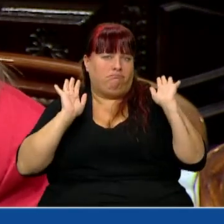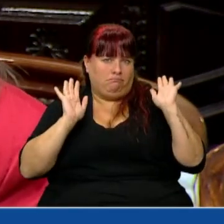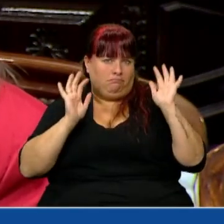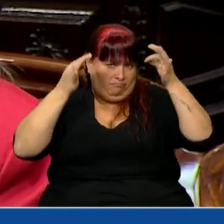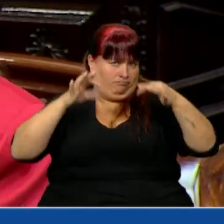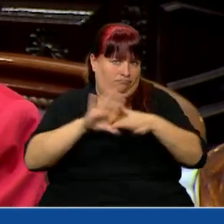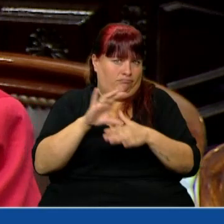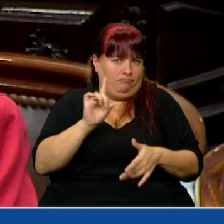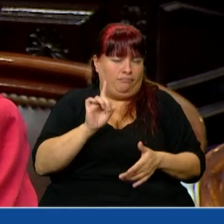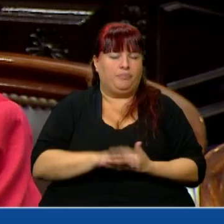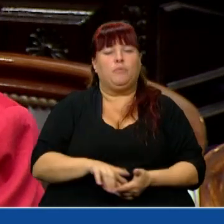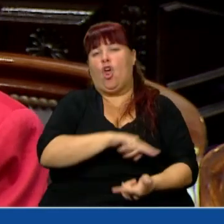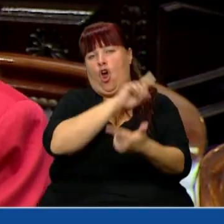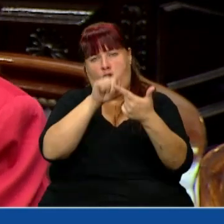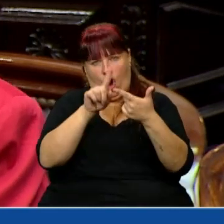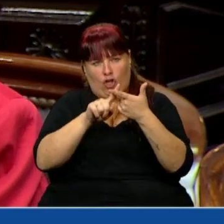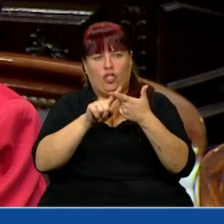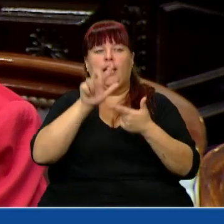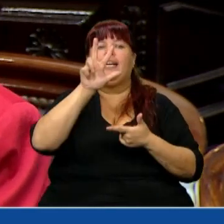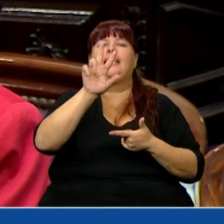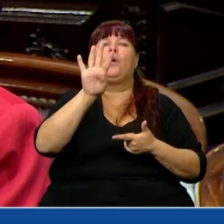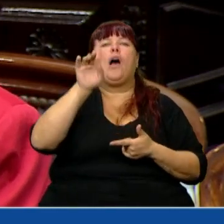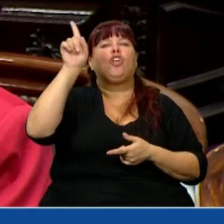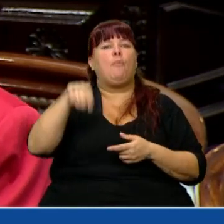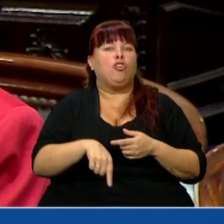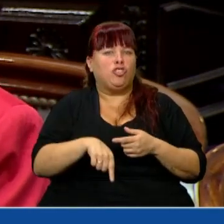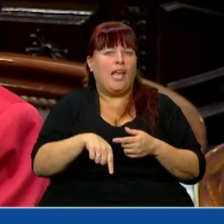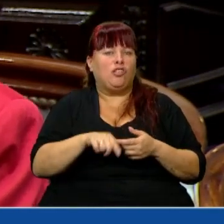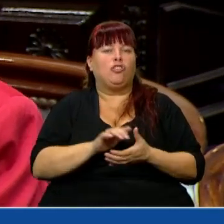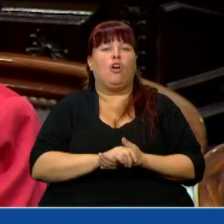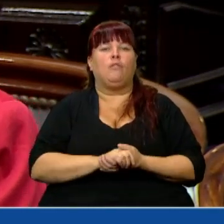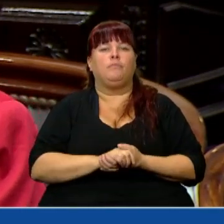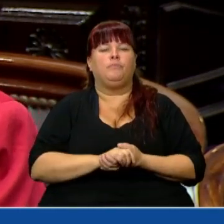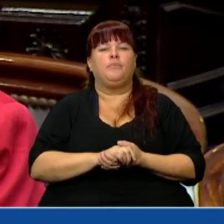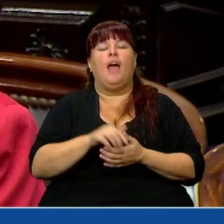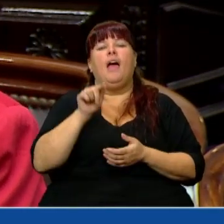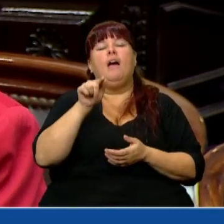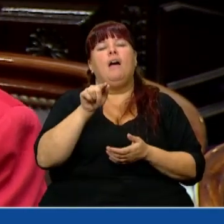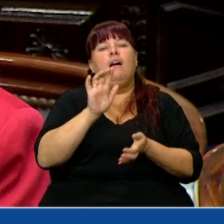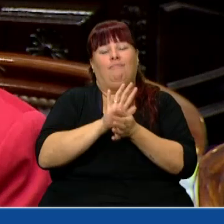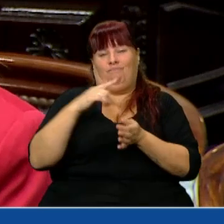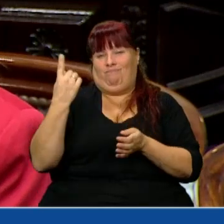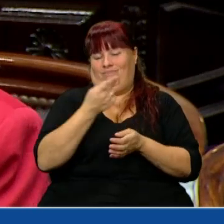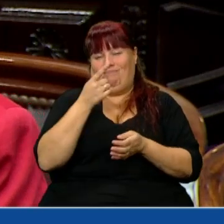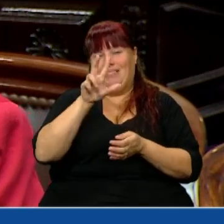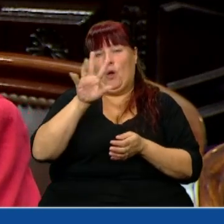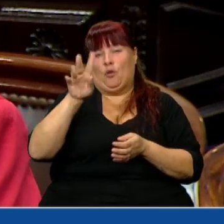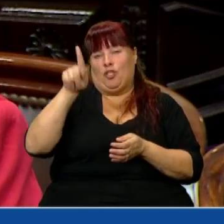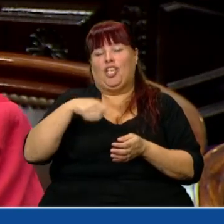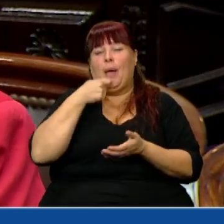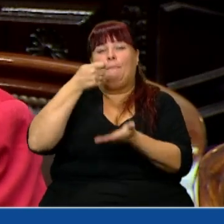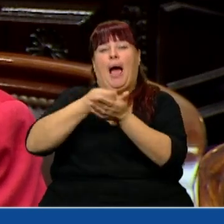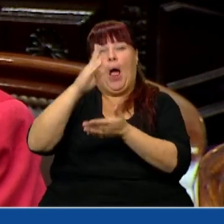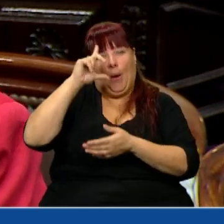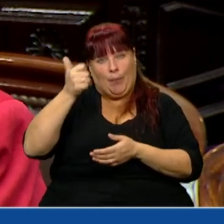Segunda cuestión, el 34% de quienes reciben una beca